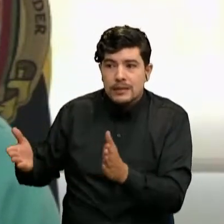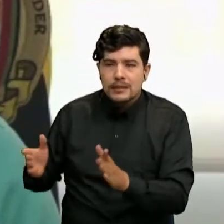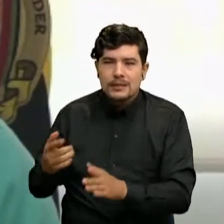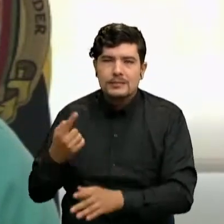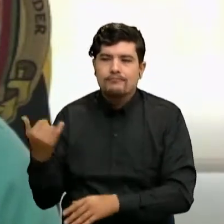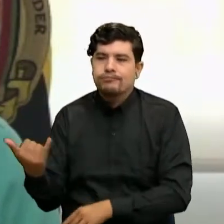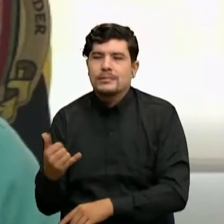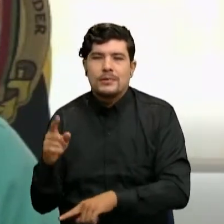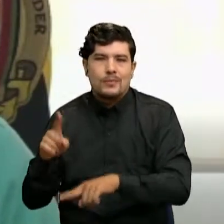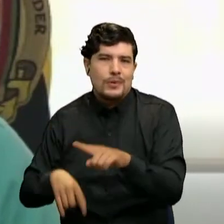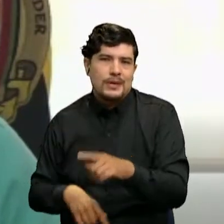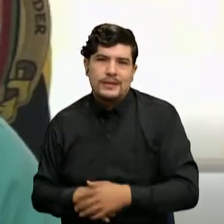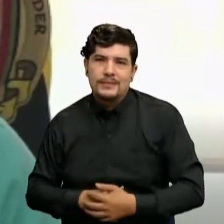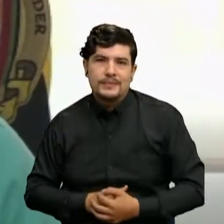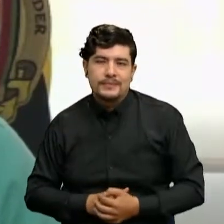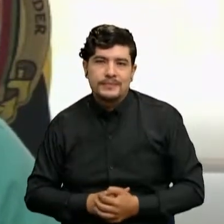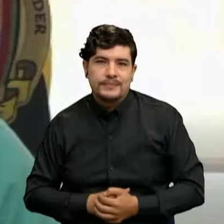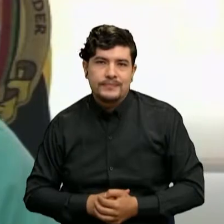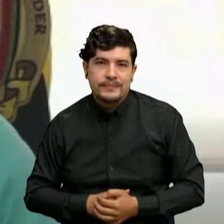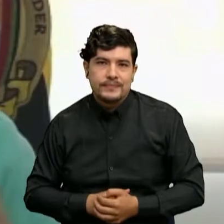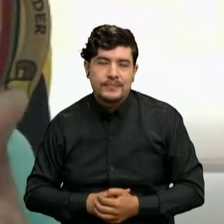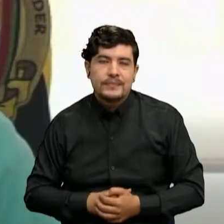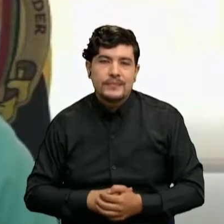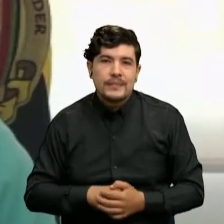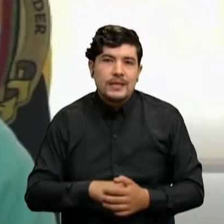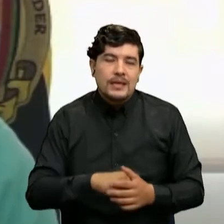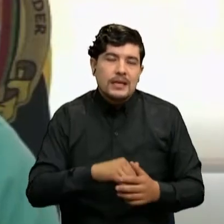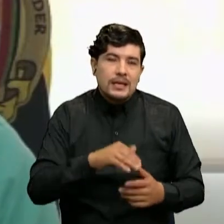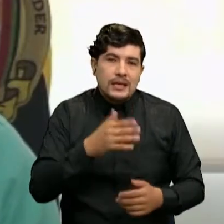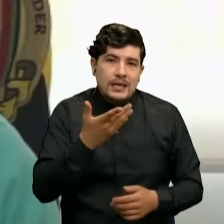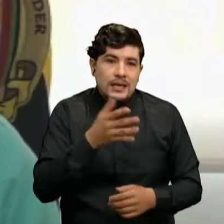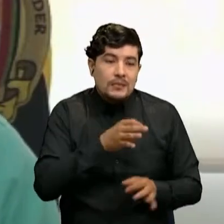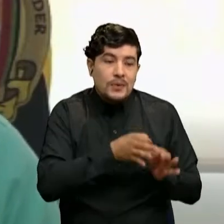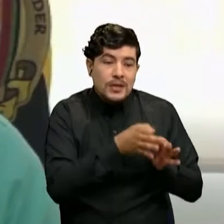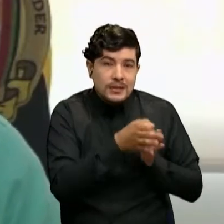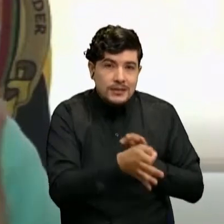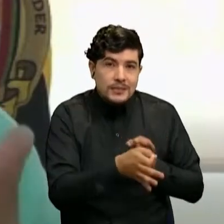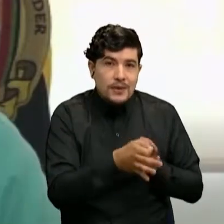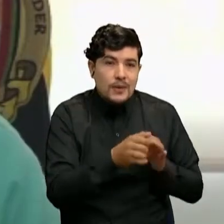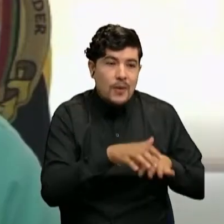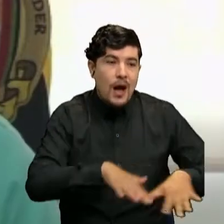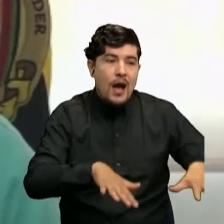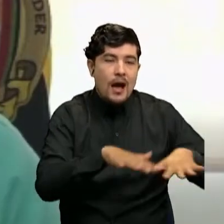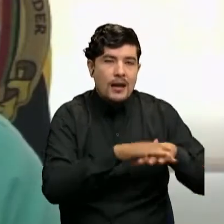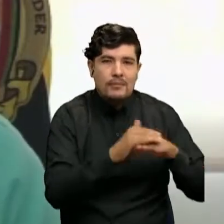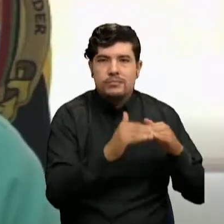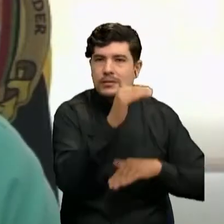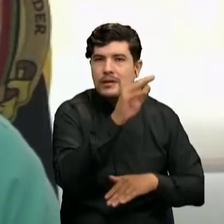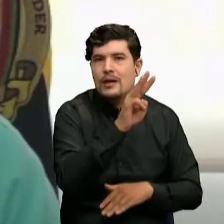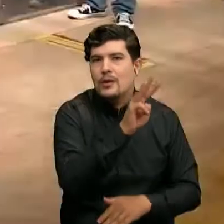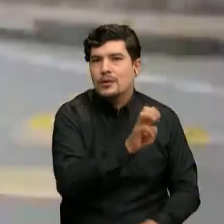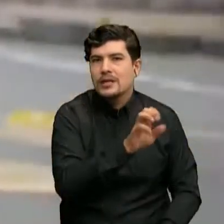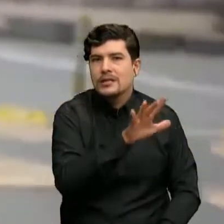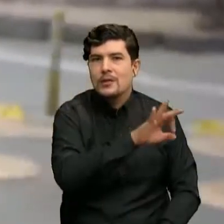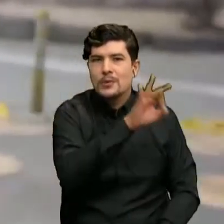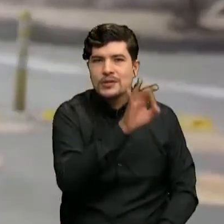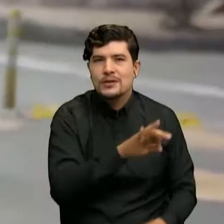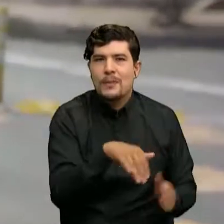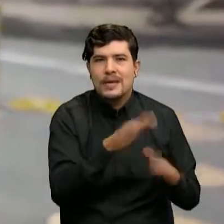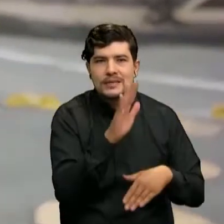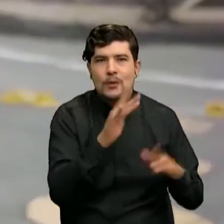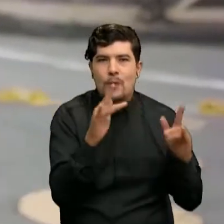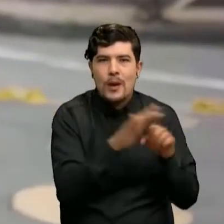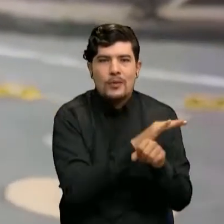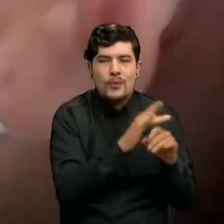tenemos una ocupación por debajo del 85%, como los bares, las discotecas. Y segundo, pues tenemos que también